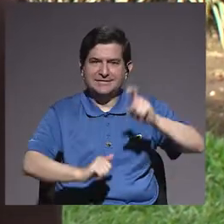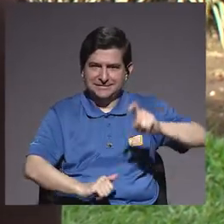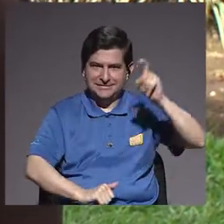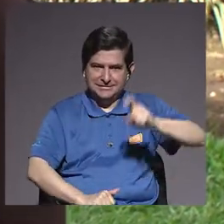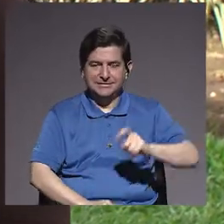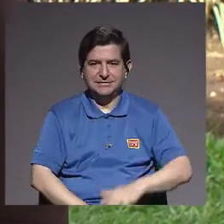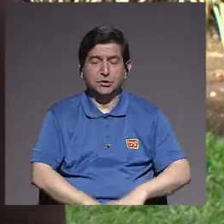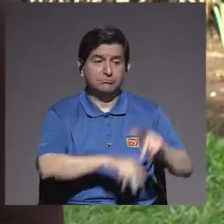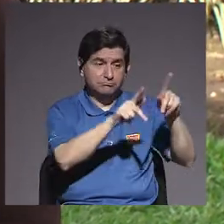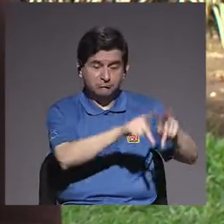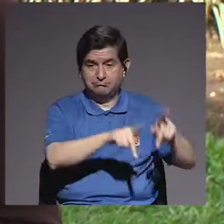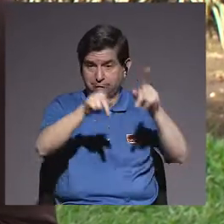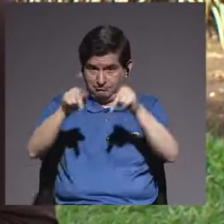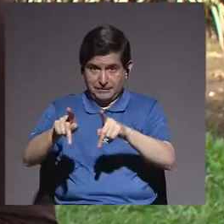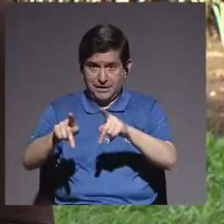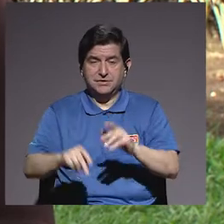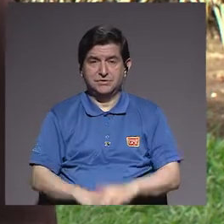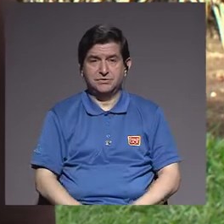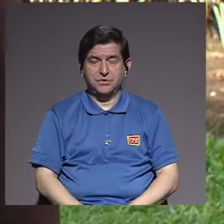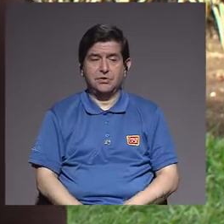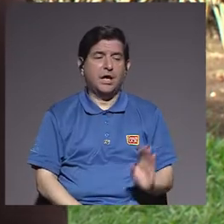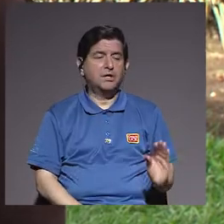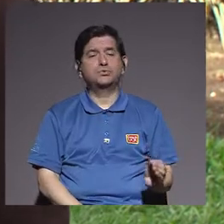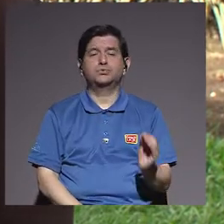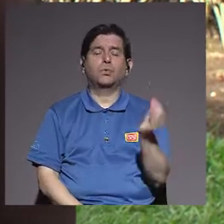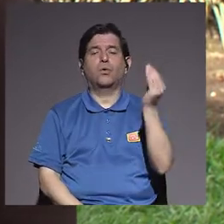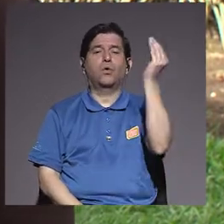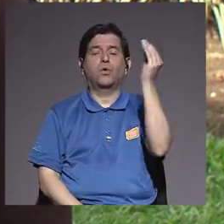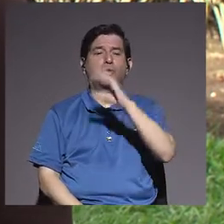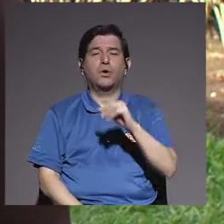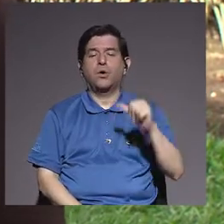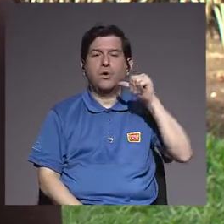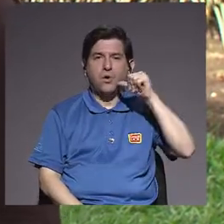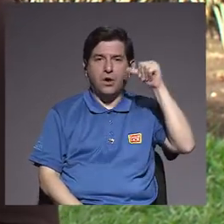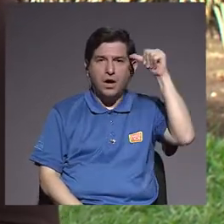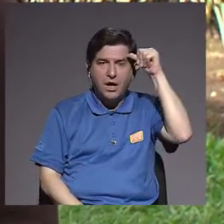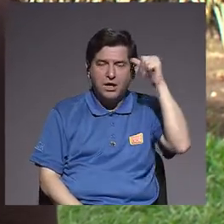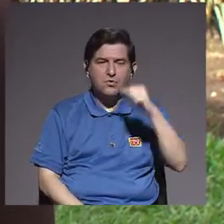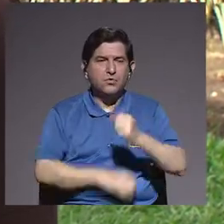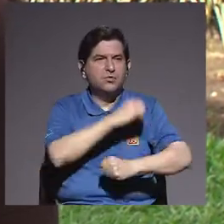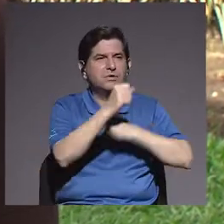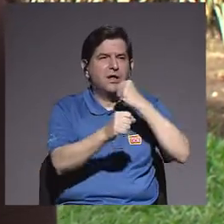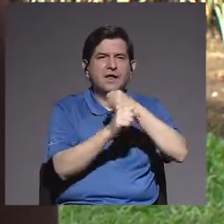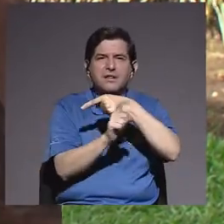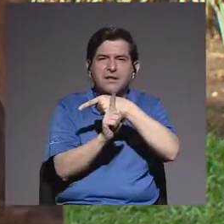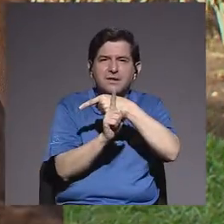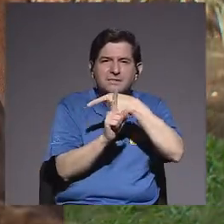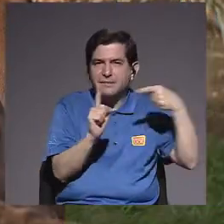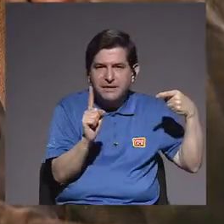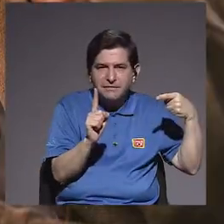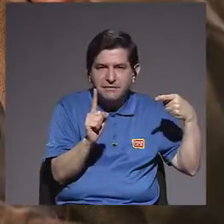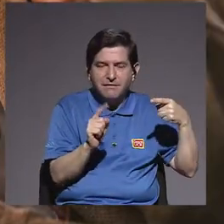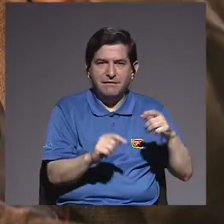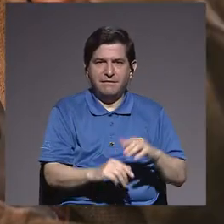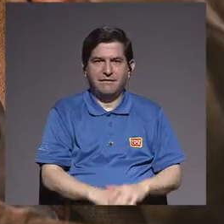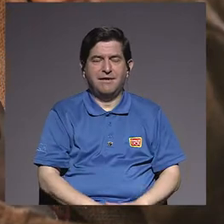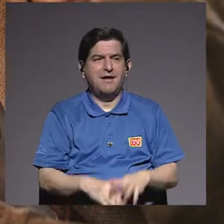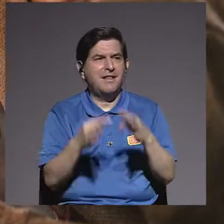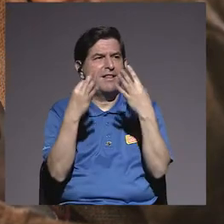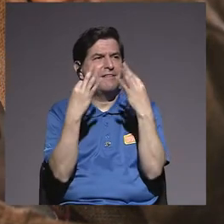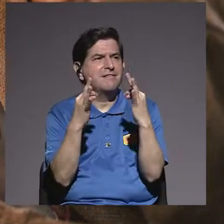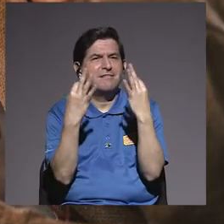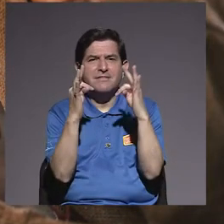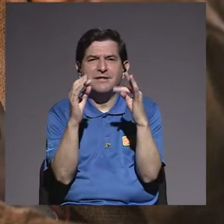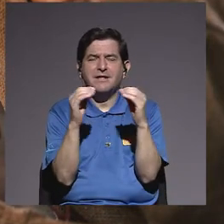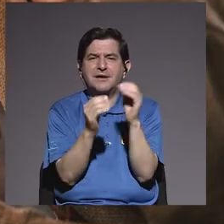a las personas, bueno, desde jóvenes o a los adultos en una edad media, por ejemplo, que tratar